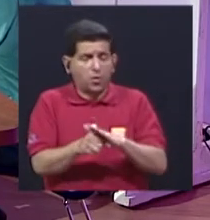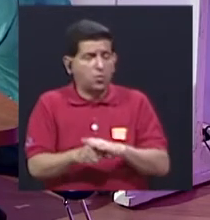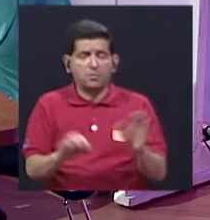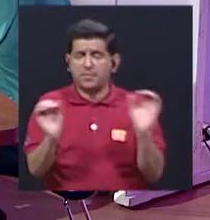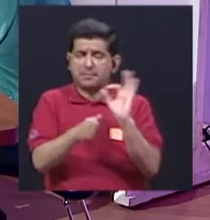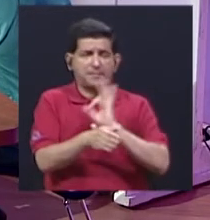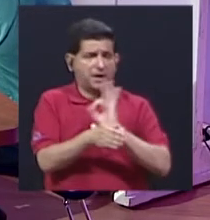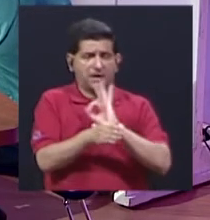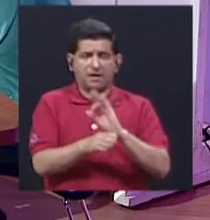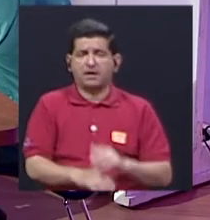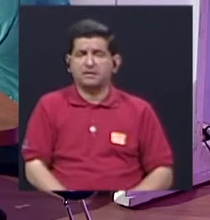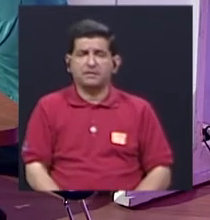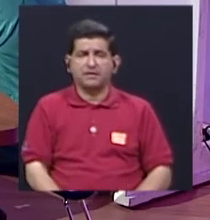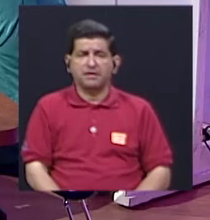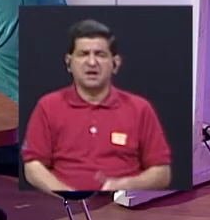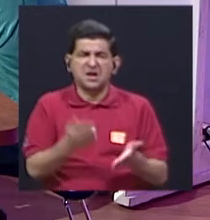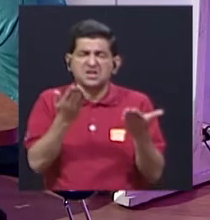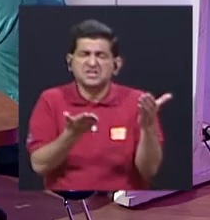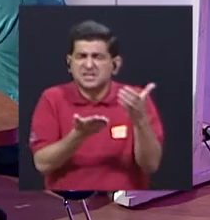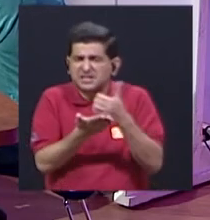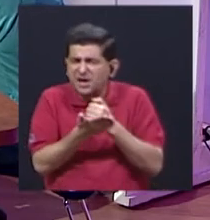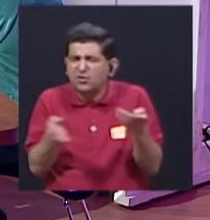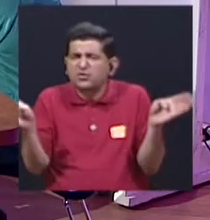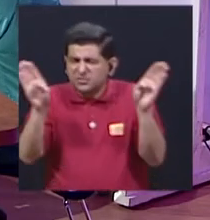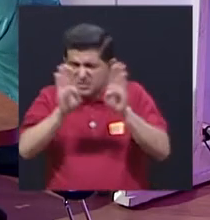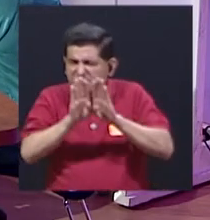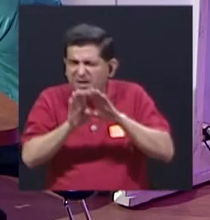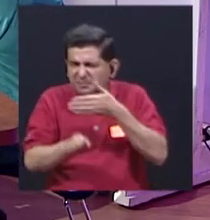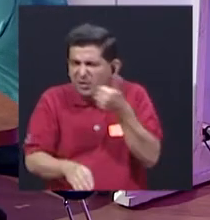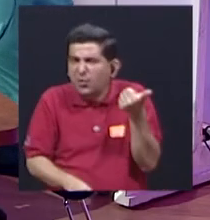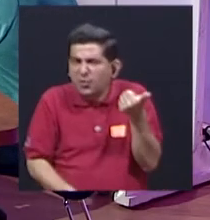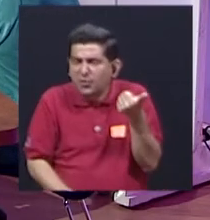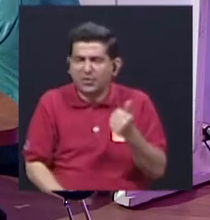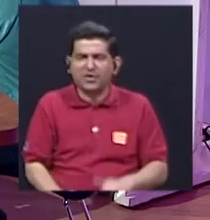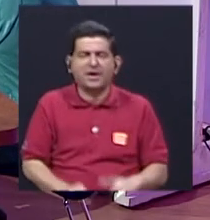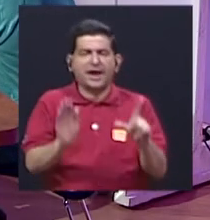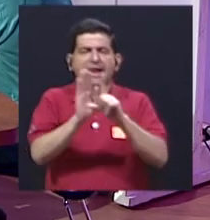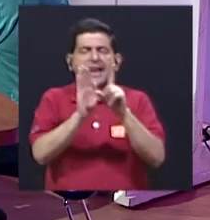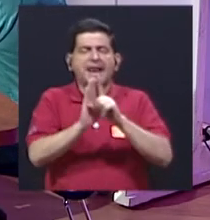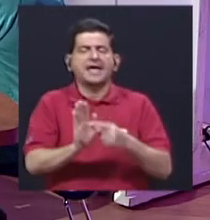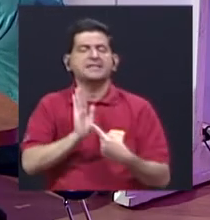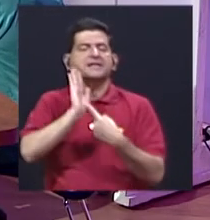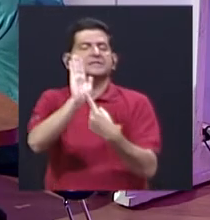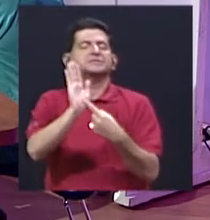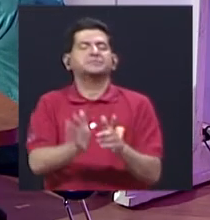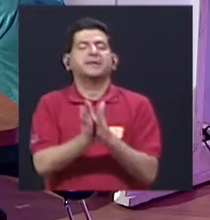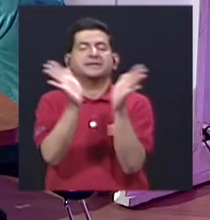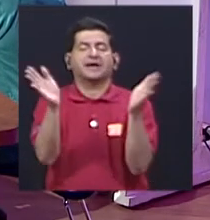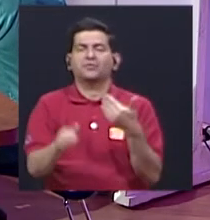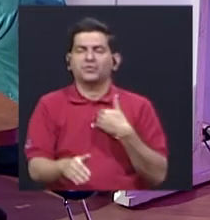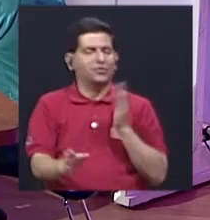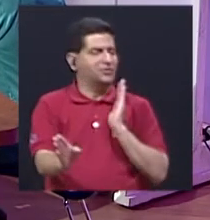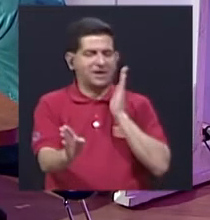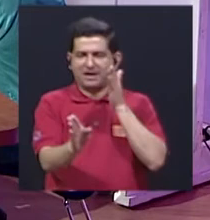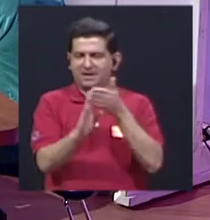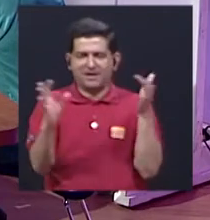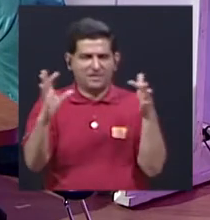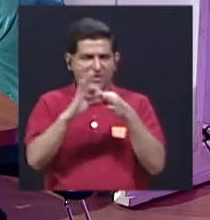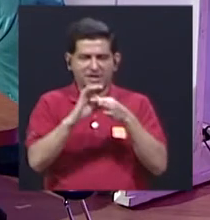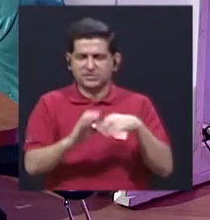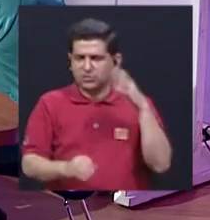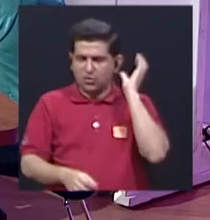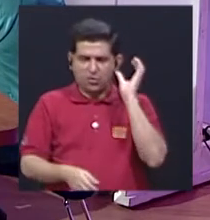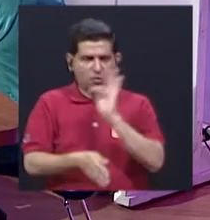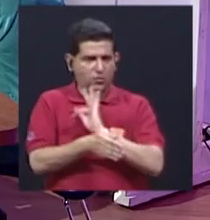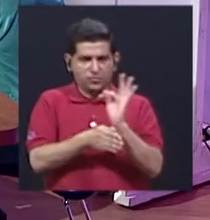función? ¿Será más el ahorro si se cerrara? ¿Ley de Espectáculos Públicos? Bueno, eso no tiene que ver directamente con la ley de radio y